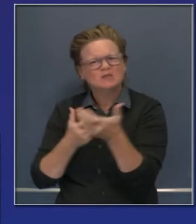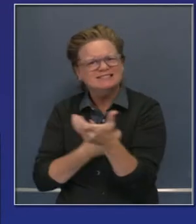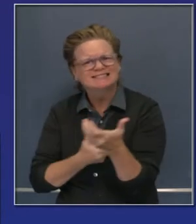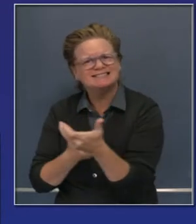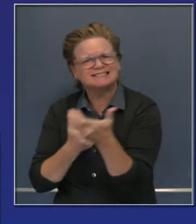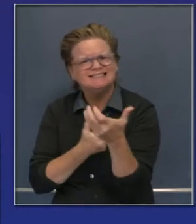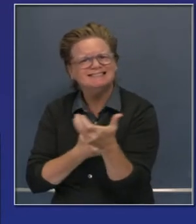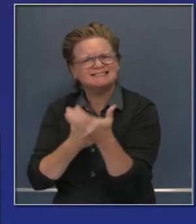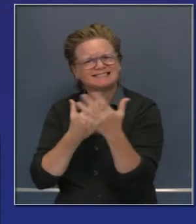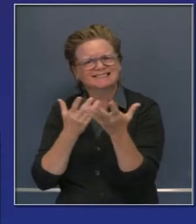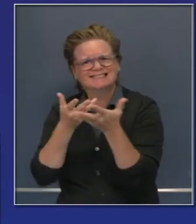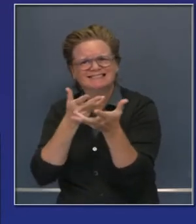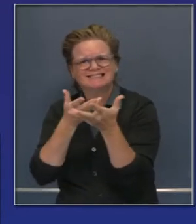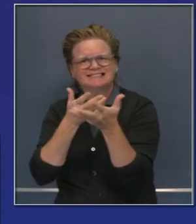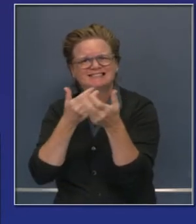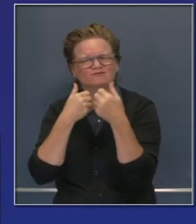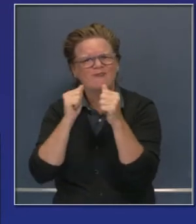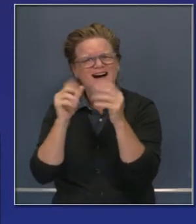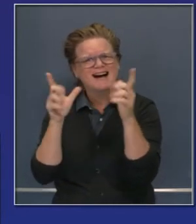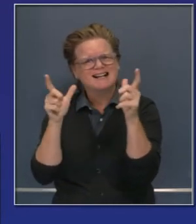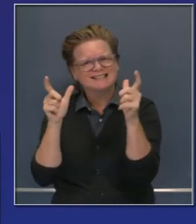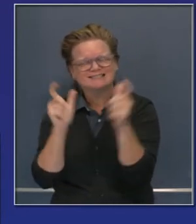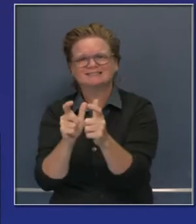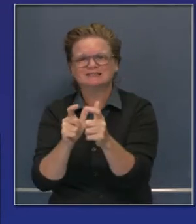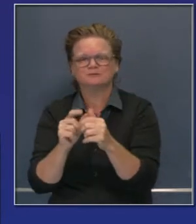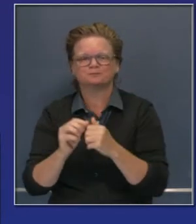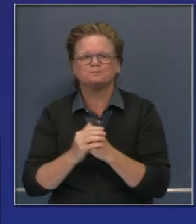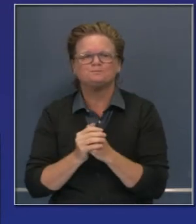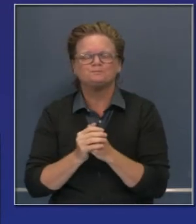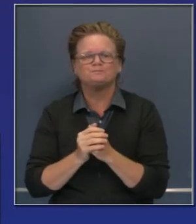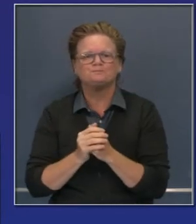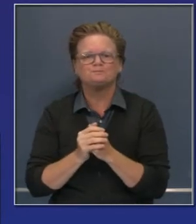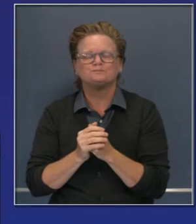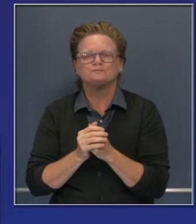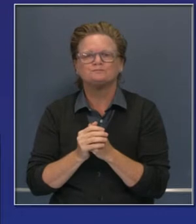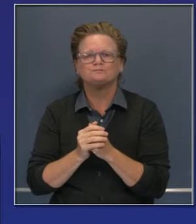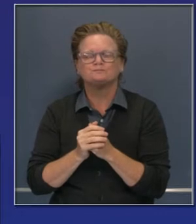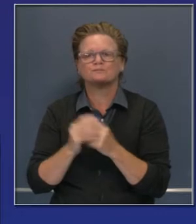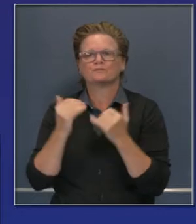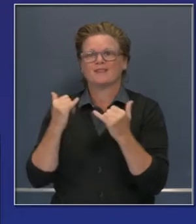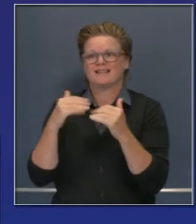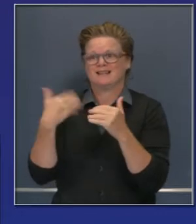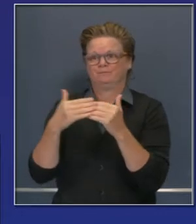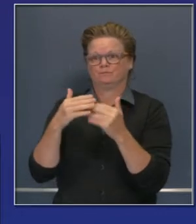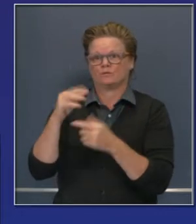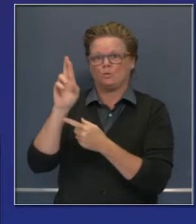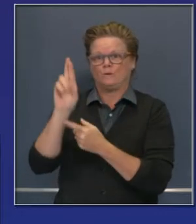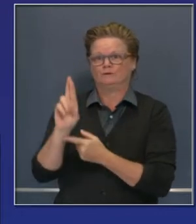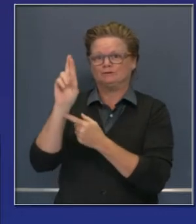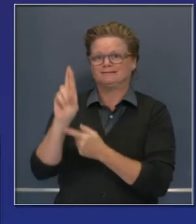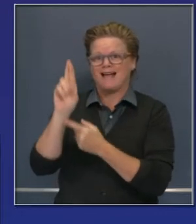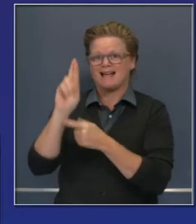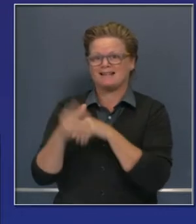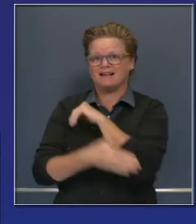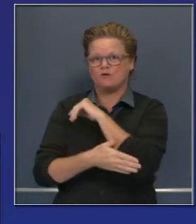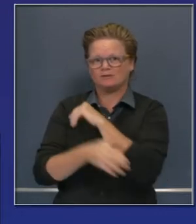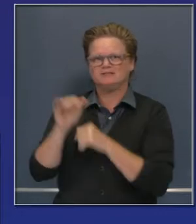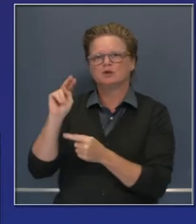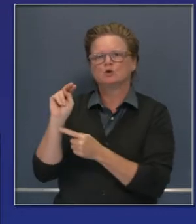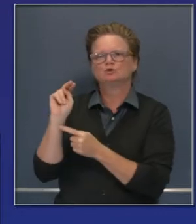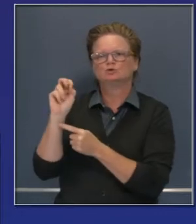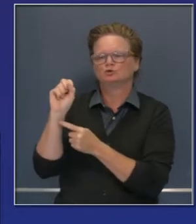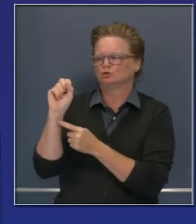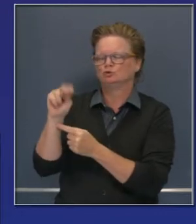posible para enfrentar esos incendios complejos naturales. También el